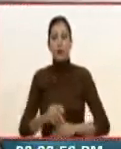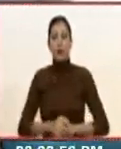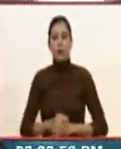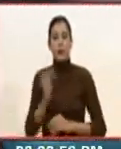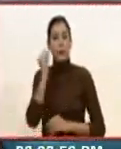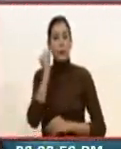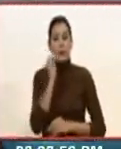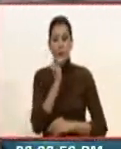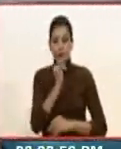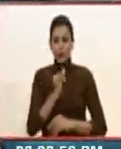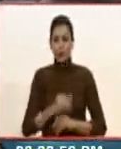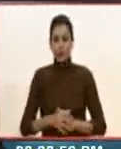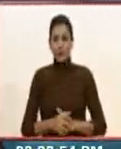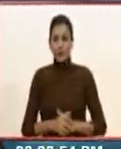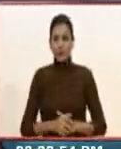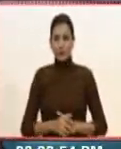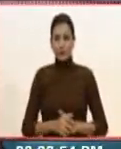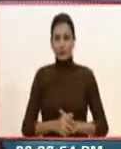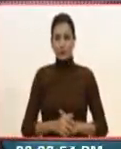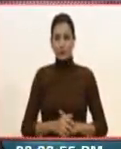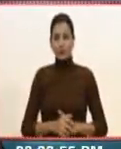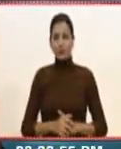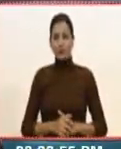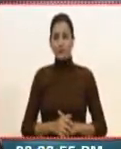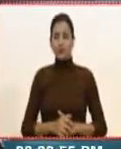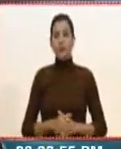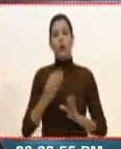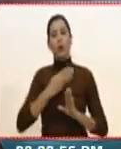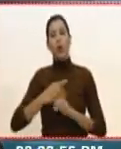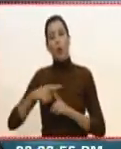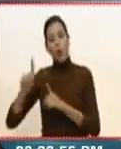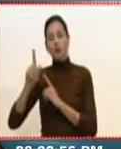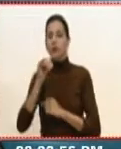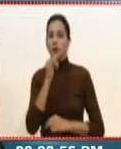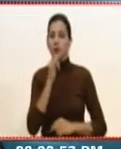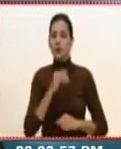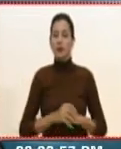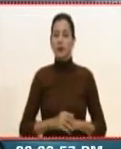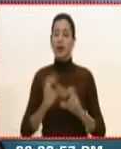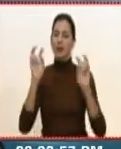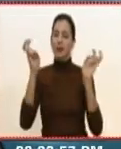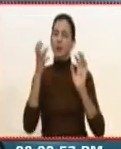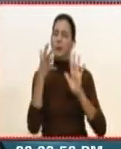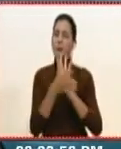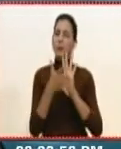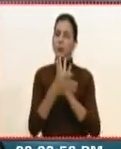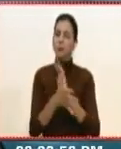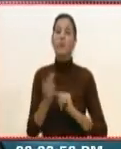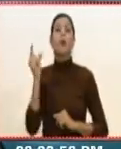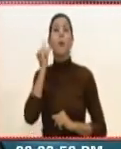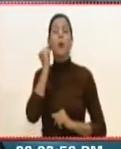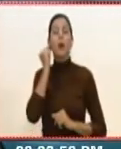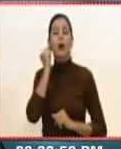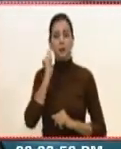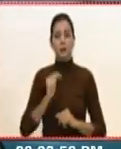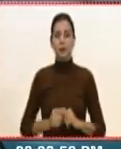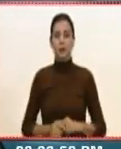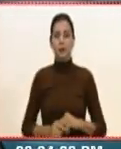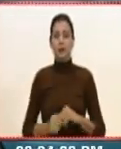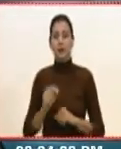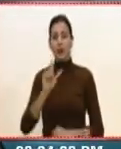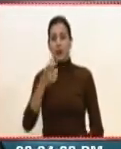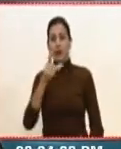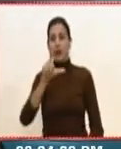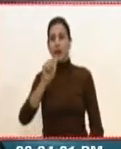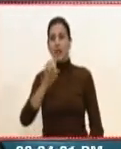Diecenia Salas, La Noticia. Pasamos a otras informaciones y en temas referentes a la mujer. Gladys Requena,